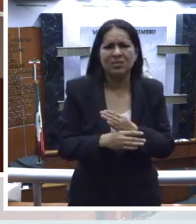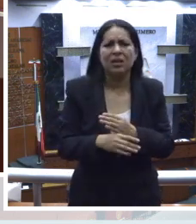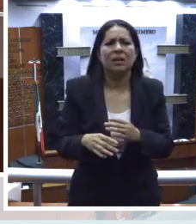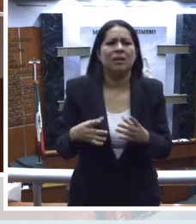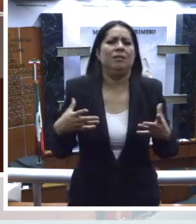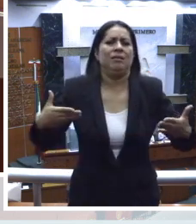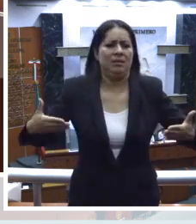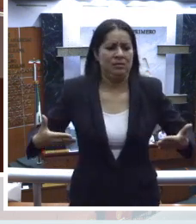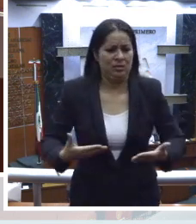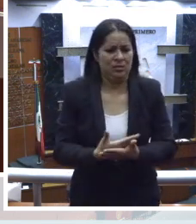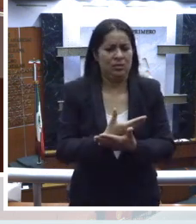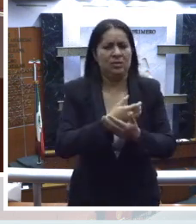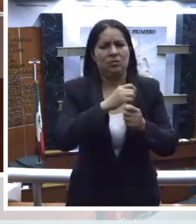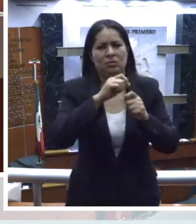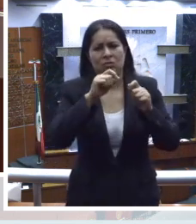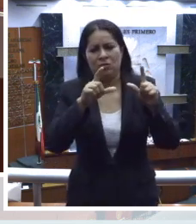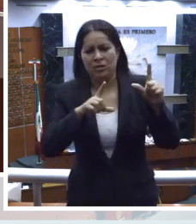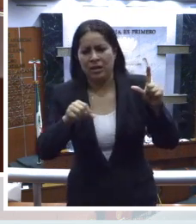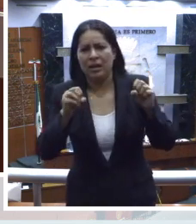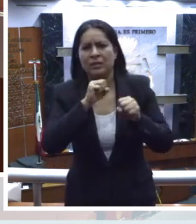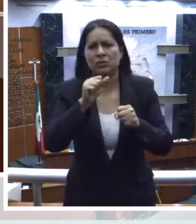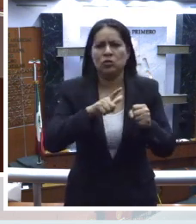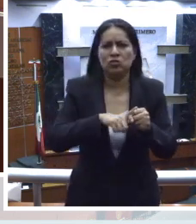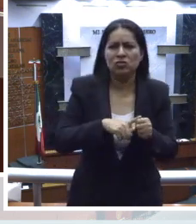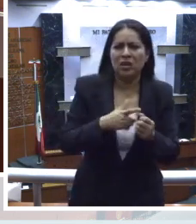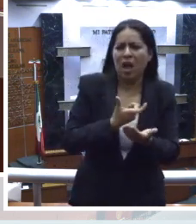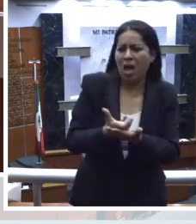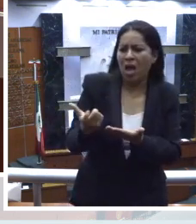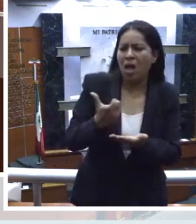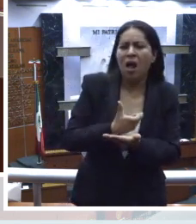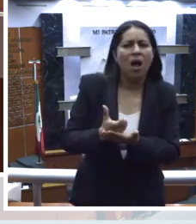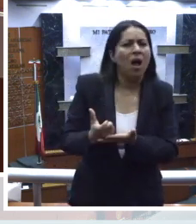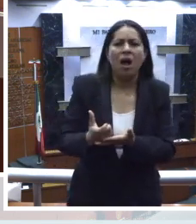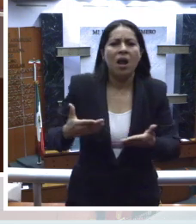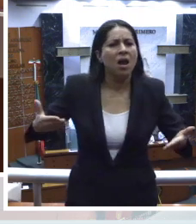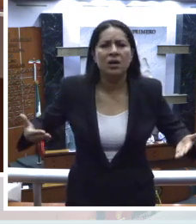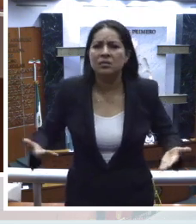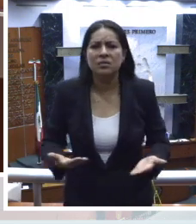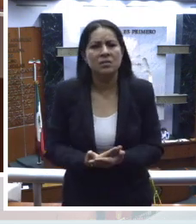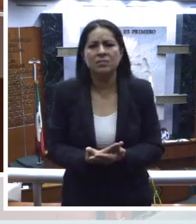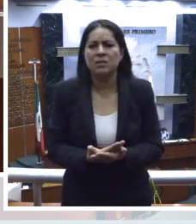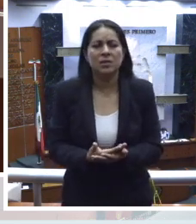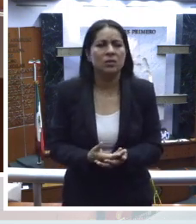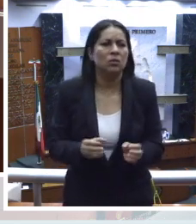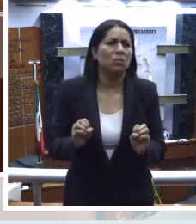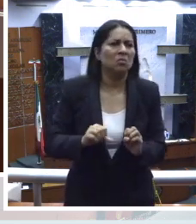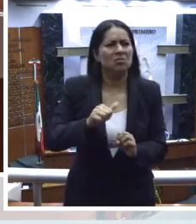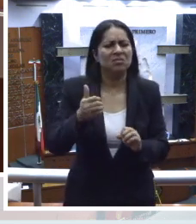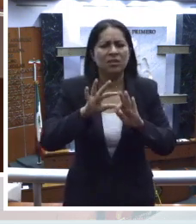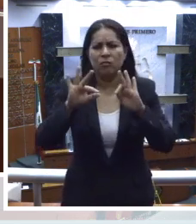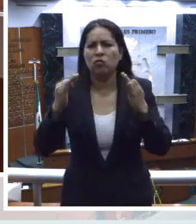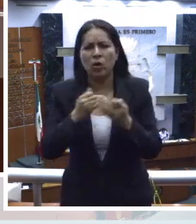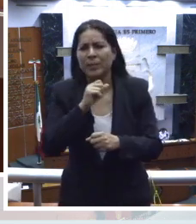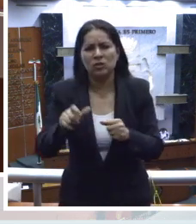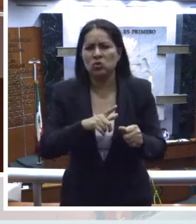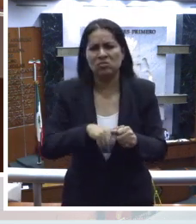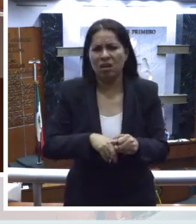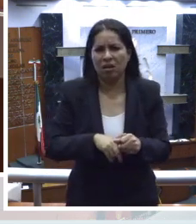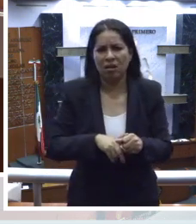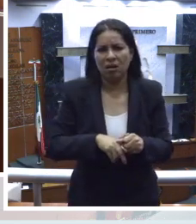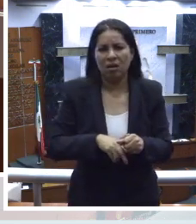origen nacional o social, posición económica, nacimiento o cualquier otra condición social.